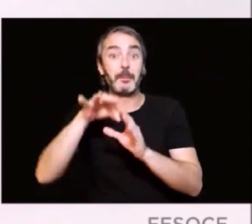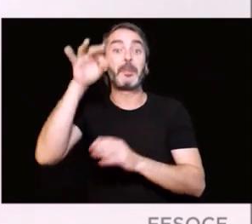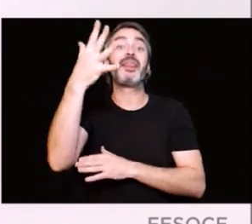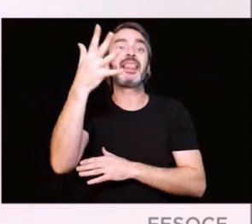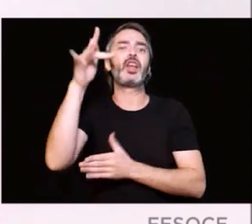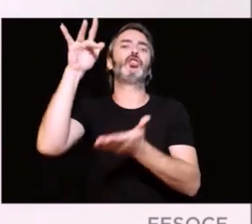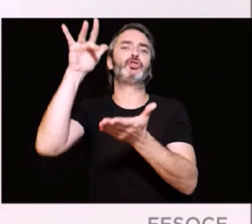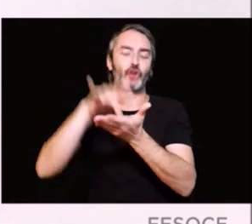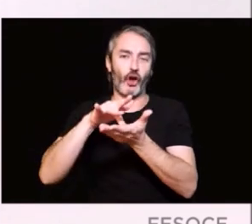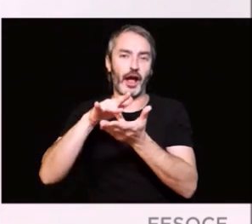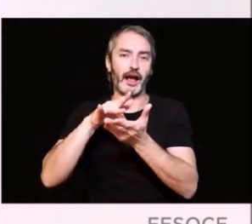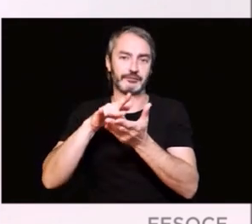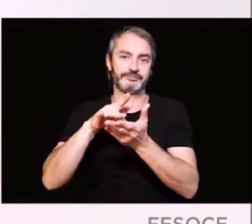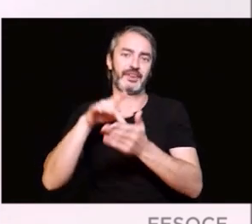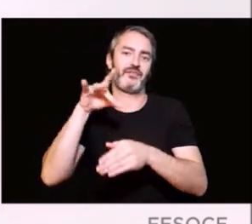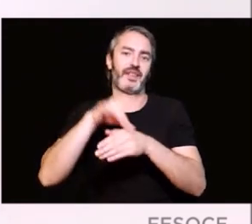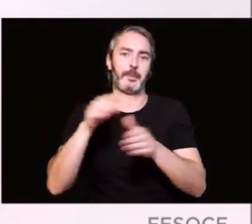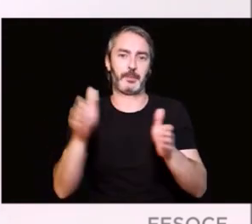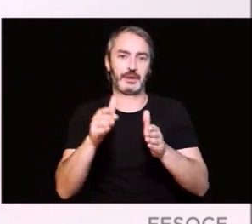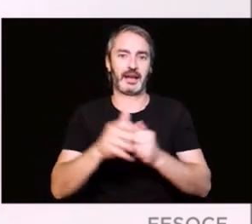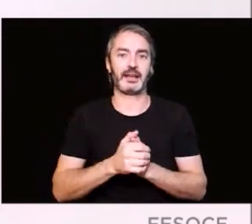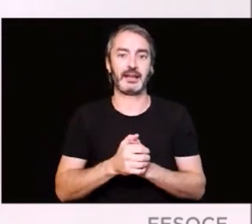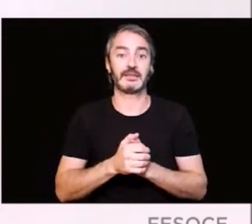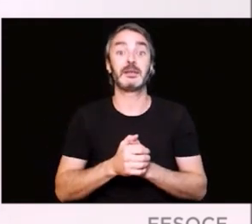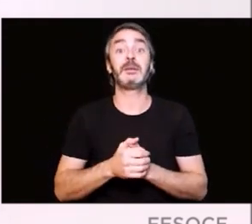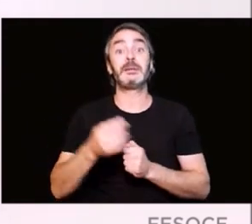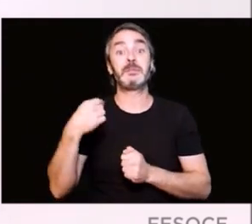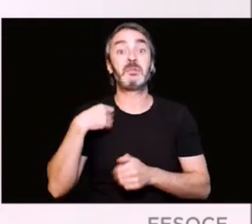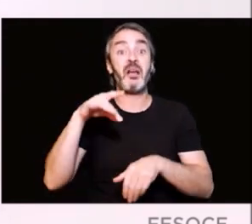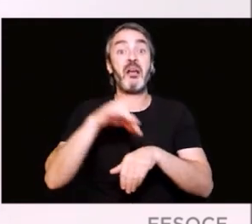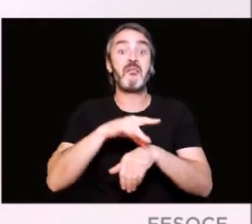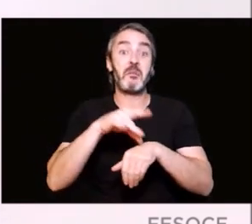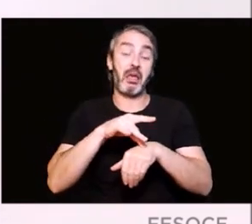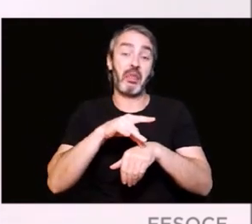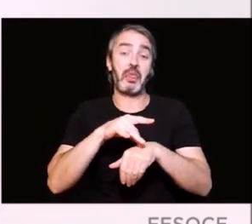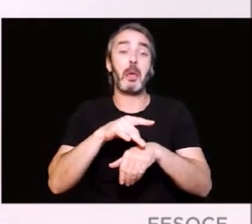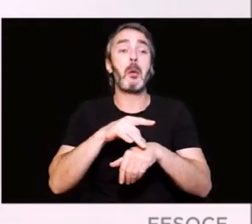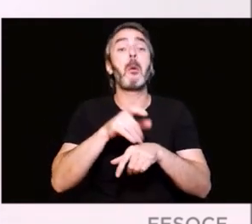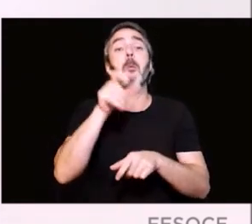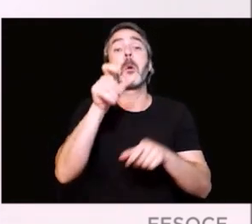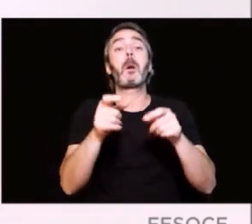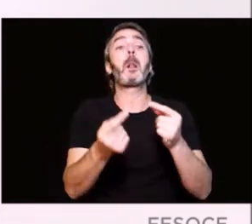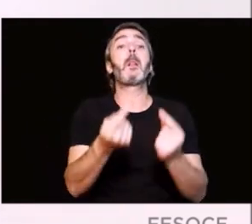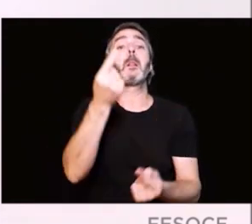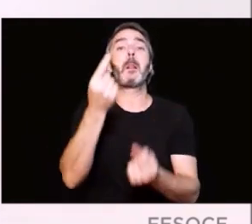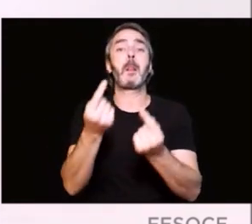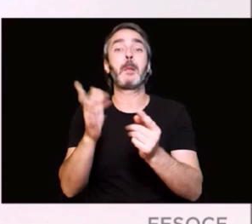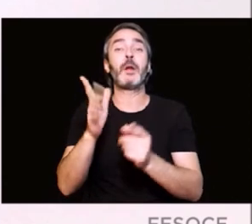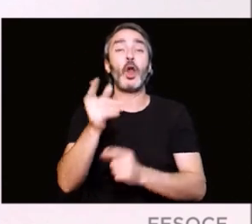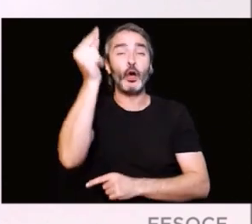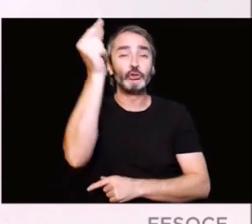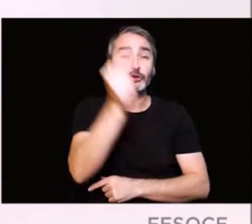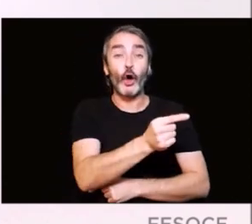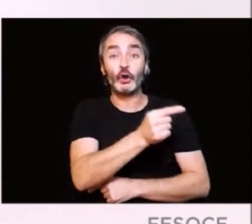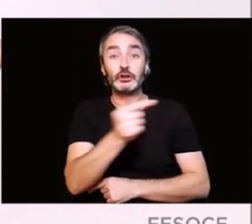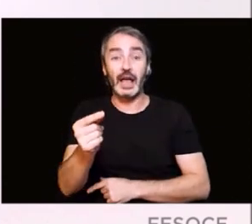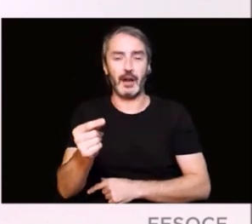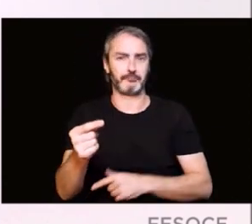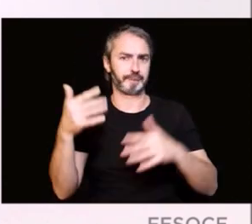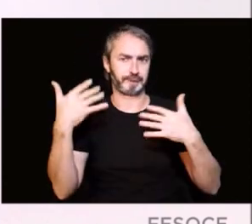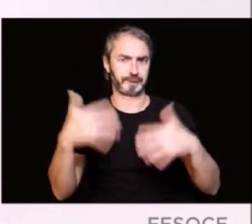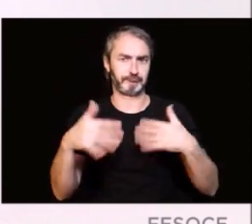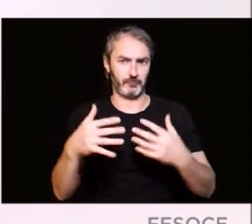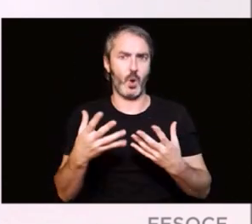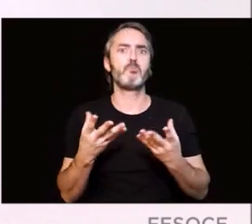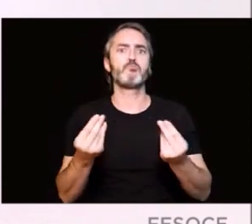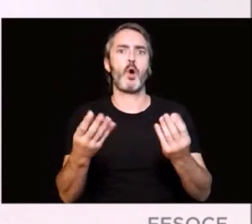habitantes. Y bien, cada una de estas enfermedades por sí solas afectan a poca gente, si las sumamos, acaba por